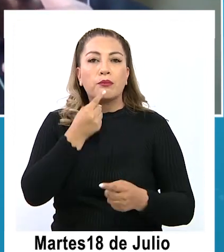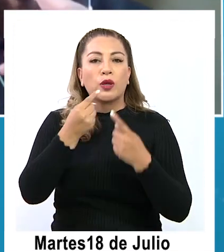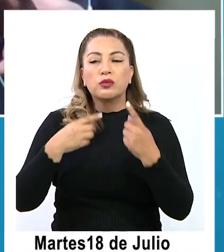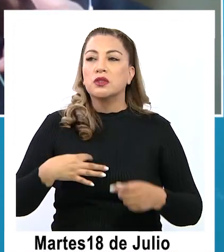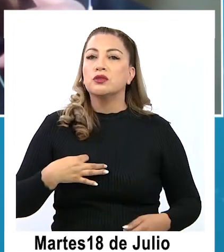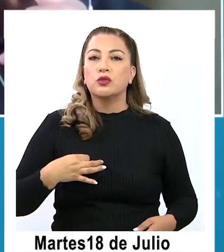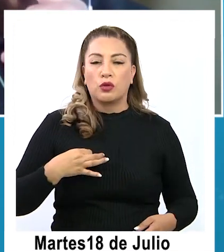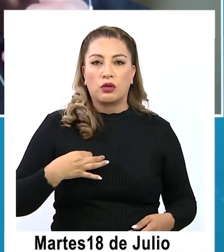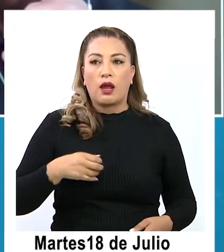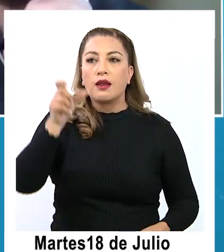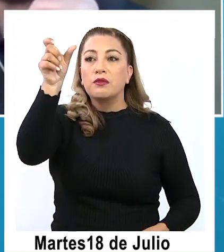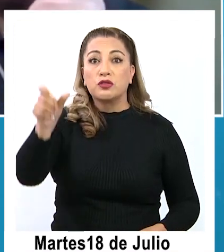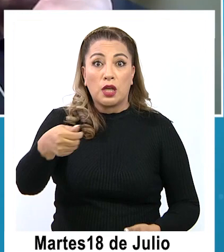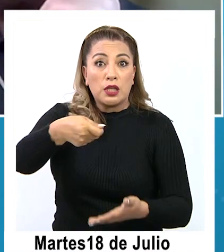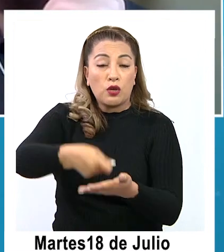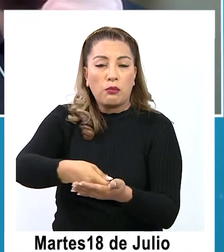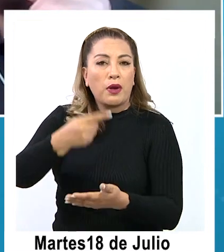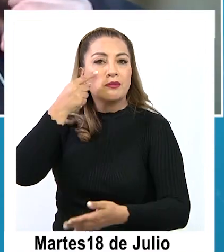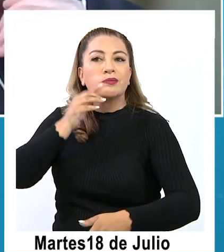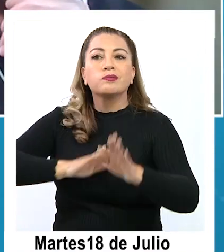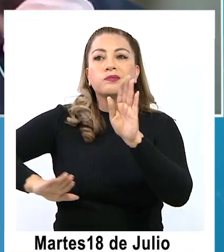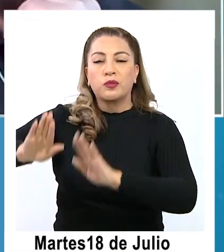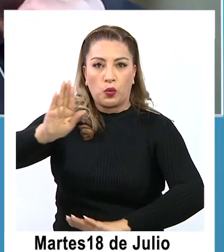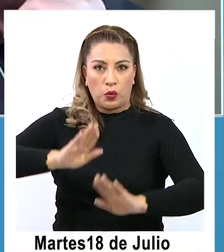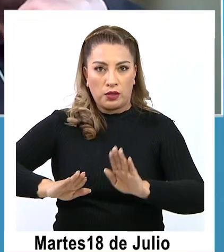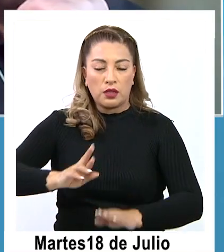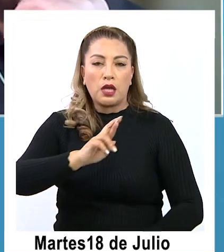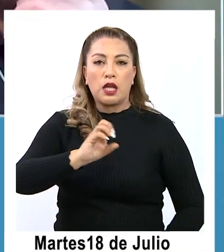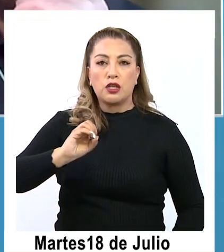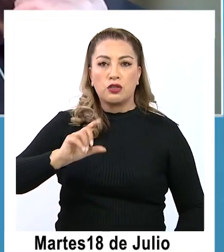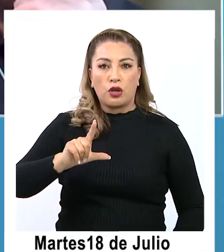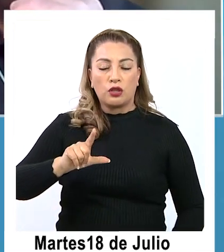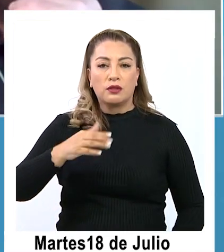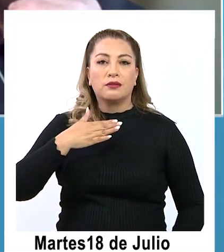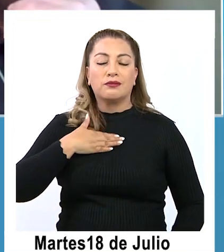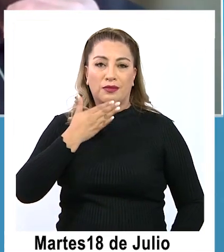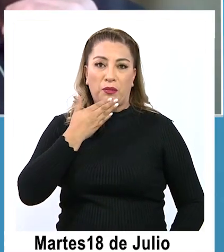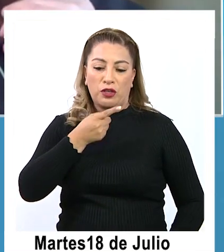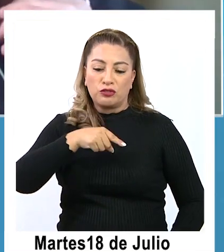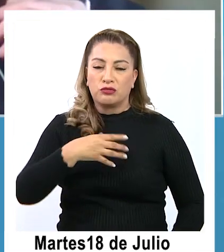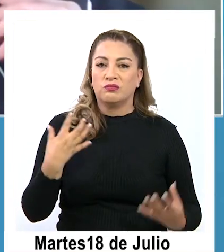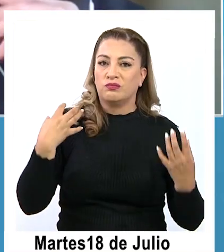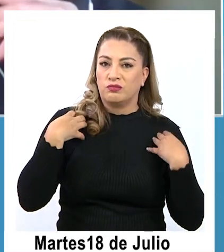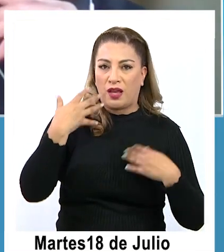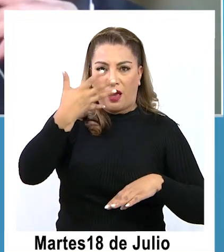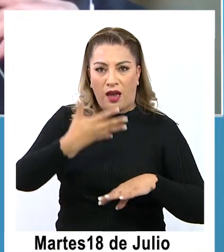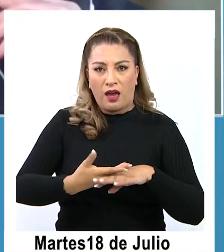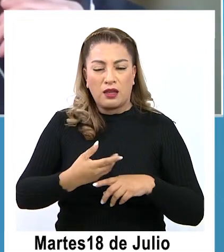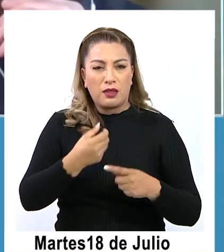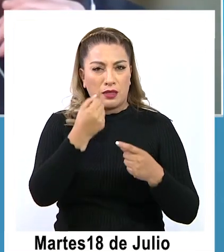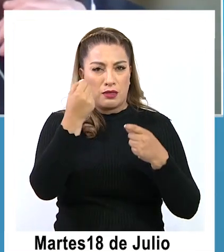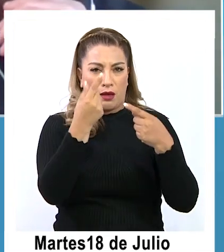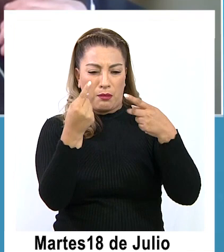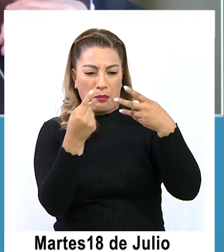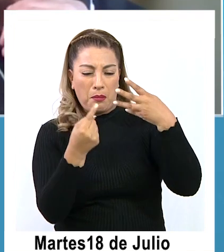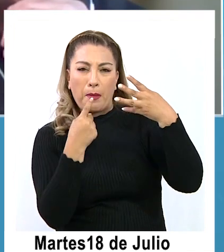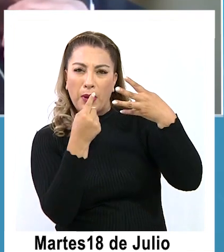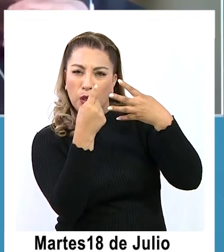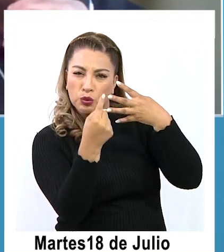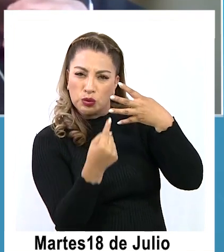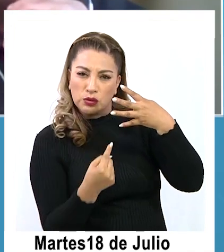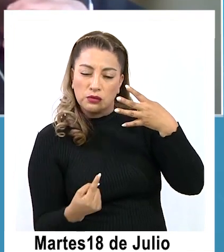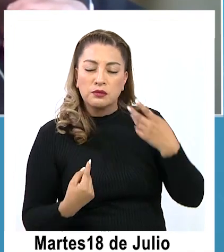protección de los consumidores y el rol y las facultades actuales del servicio. Ahí existen una serie de preguntas que